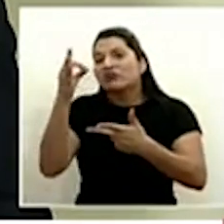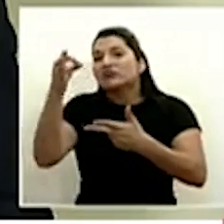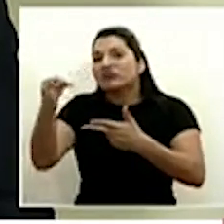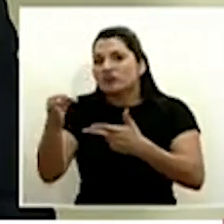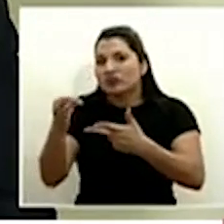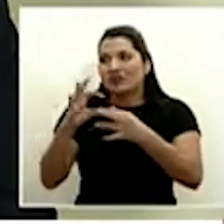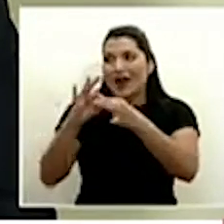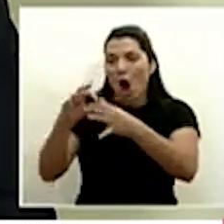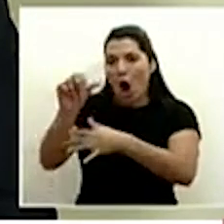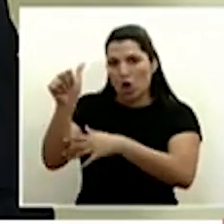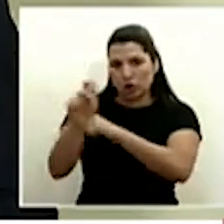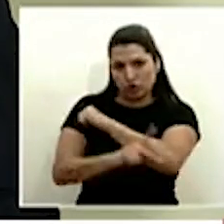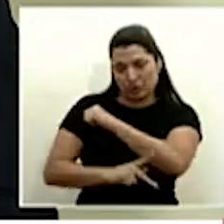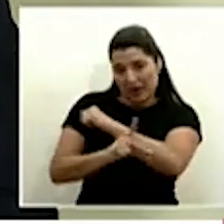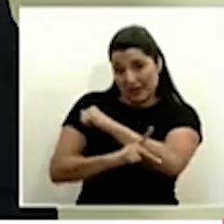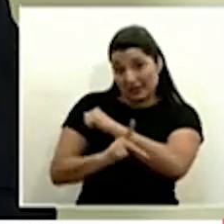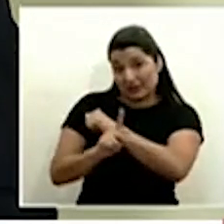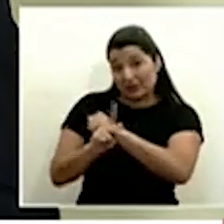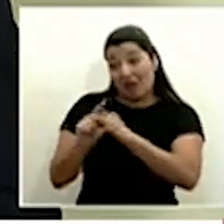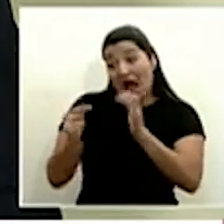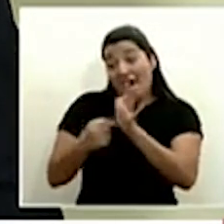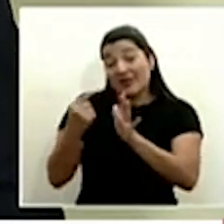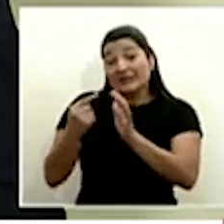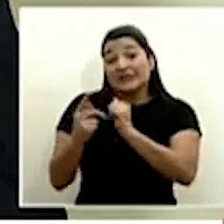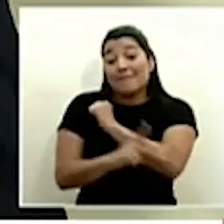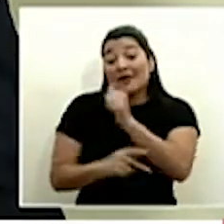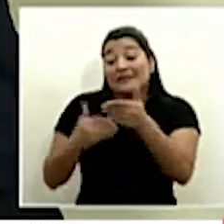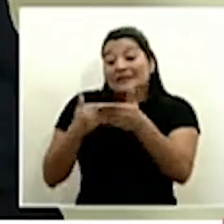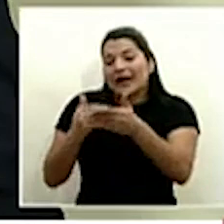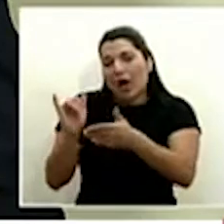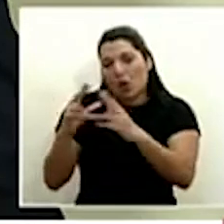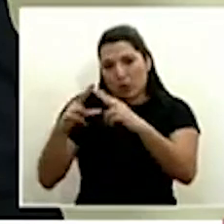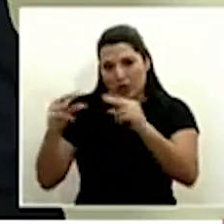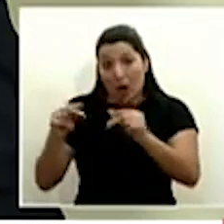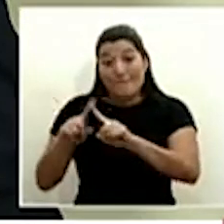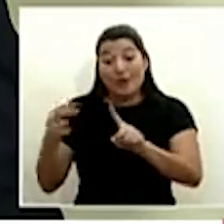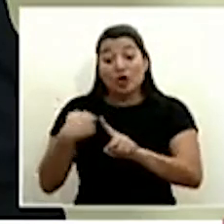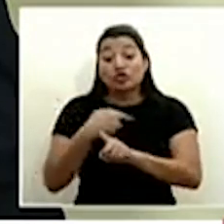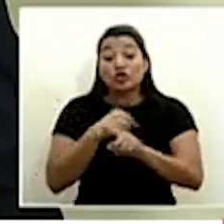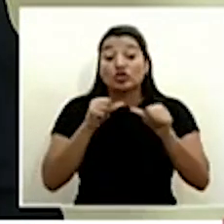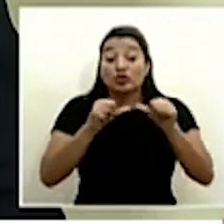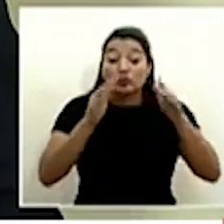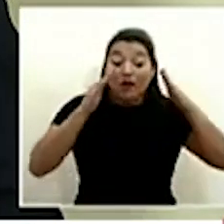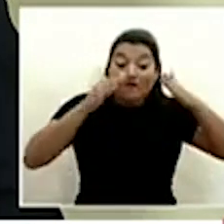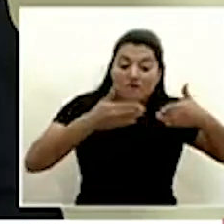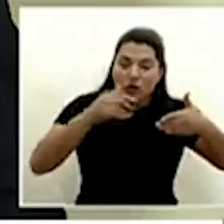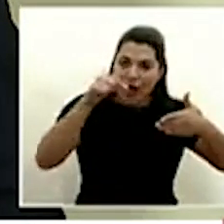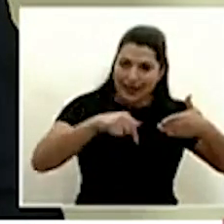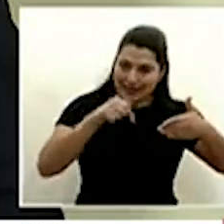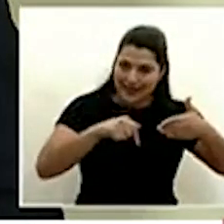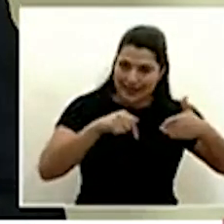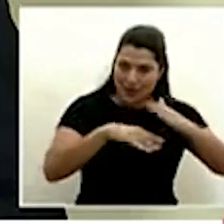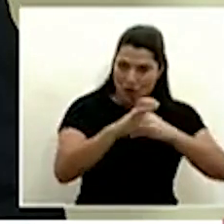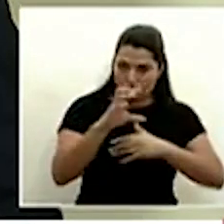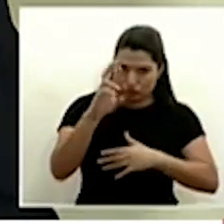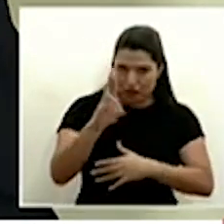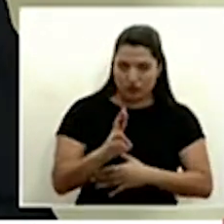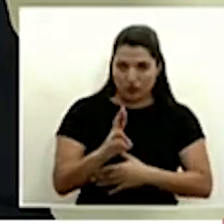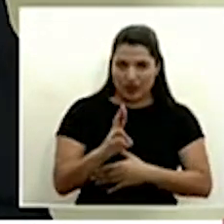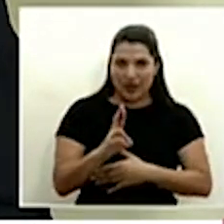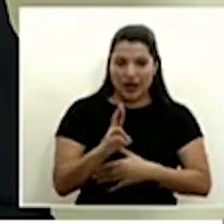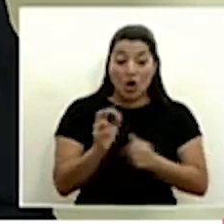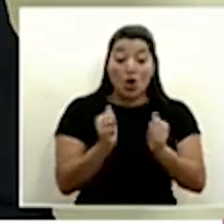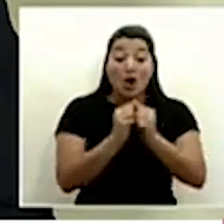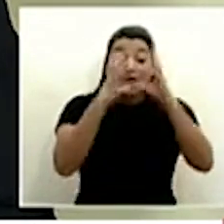cercanos como el caso de Nicaragua pero seguimos enfocados en lo que podemos nosotros hacer con lo que nosotros hemos logrado proyectar también